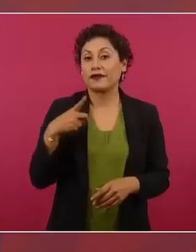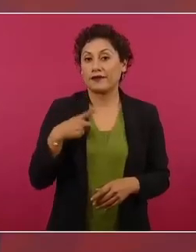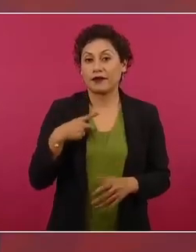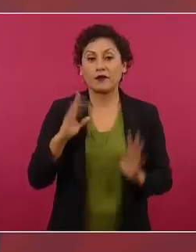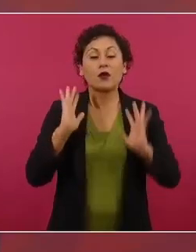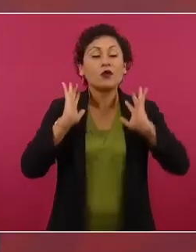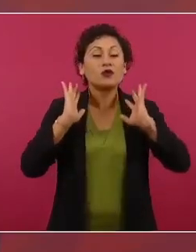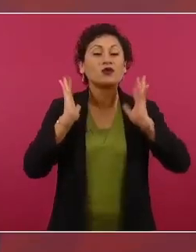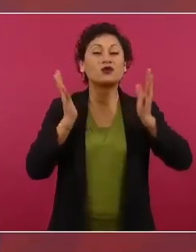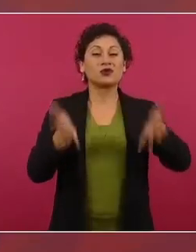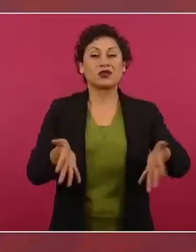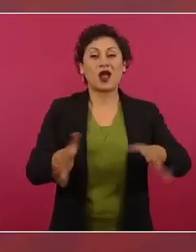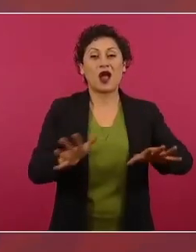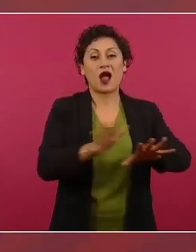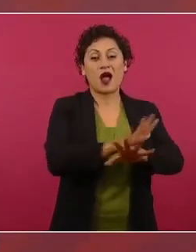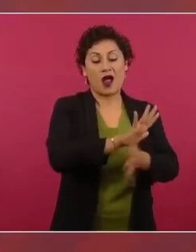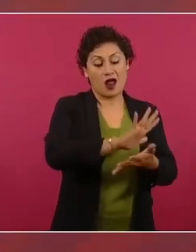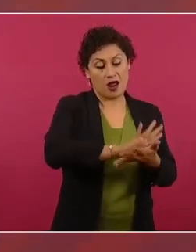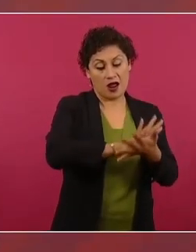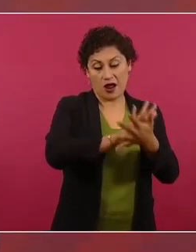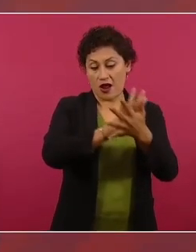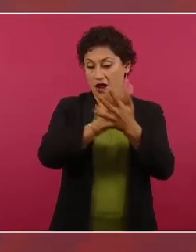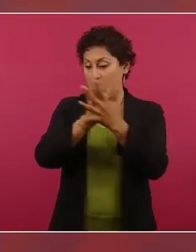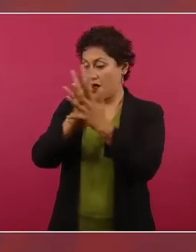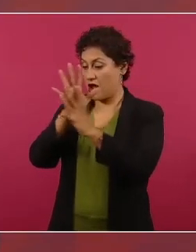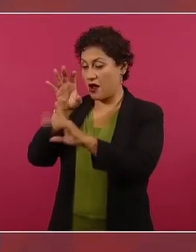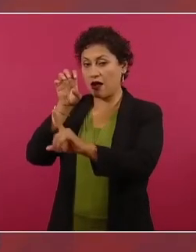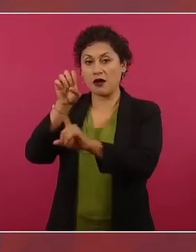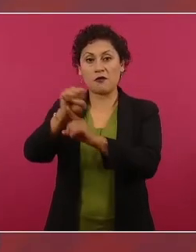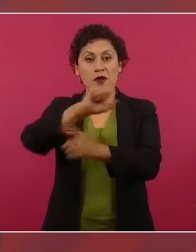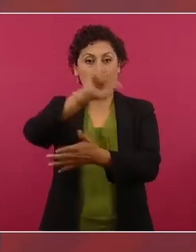auténtica, una verdadera legalidad